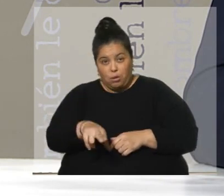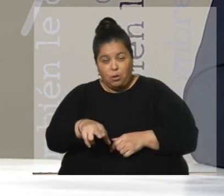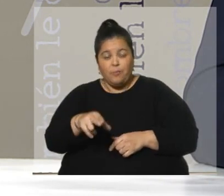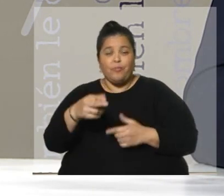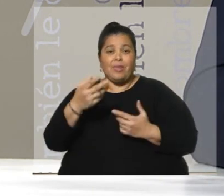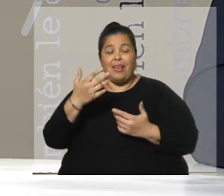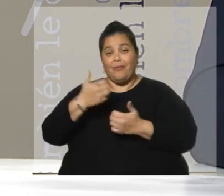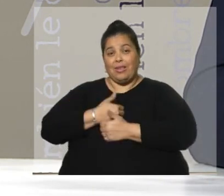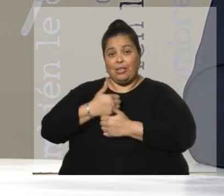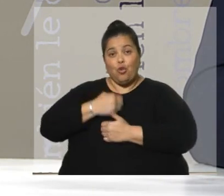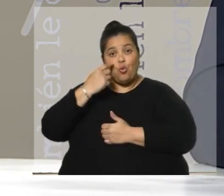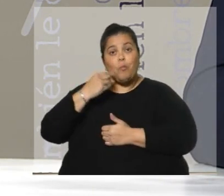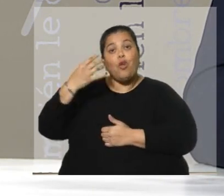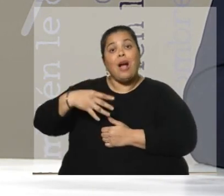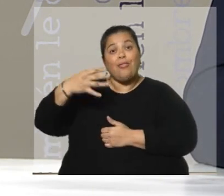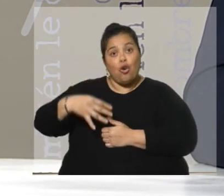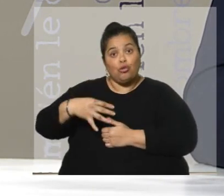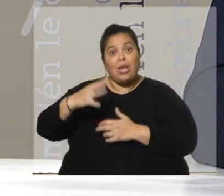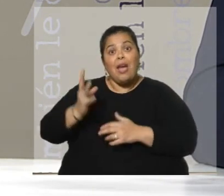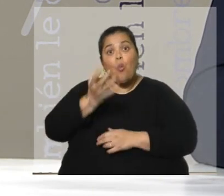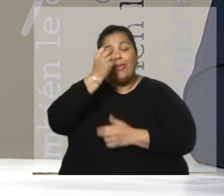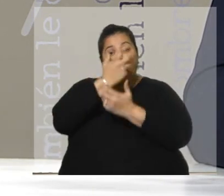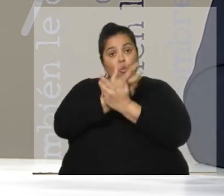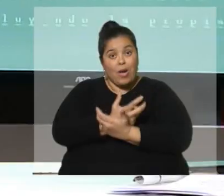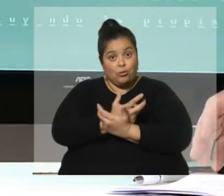en el Batallón 14 son de una mujer.